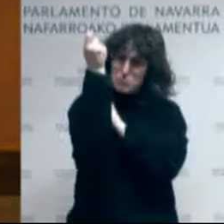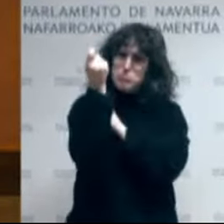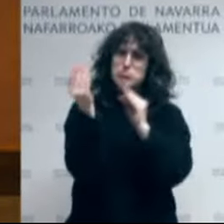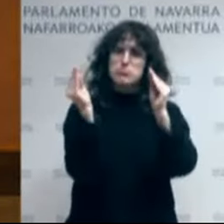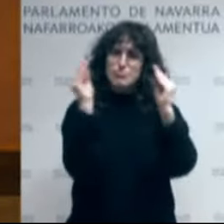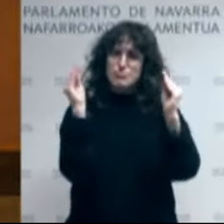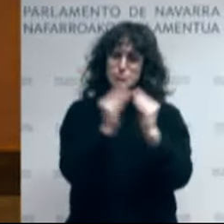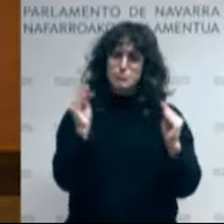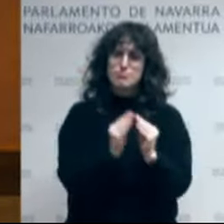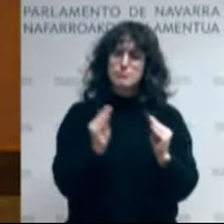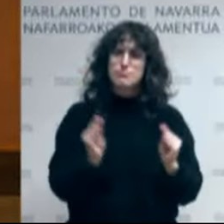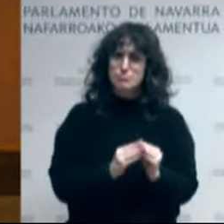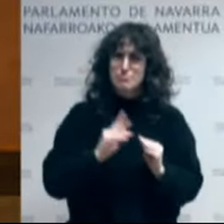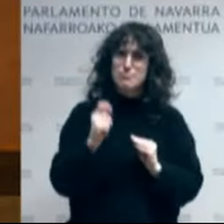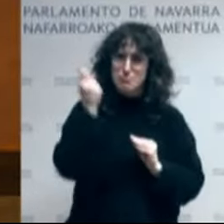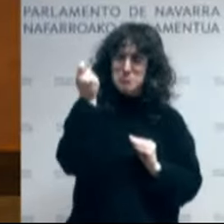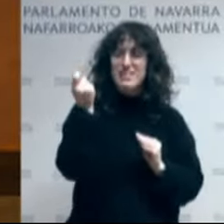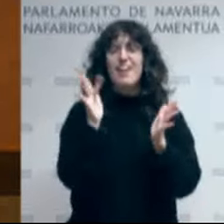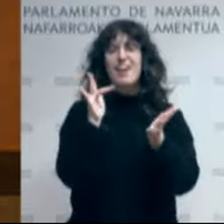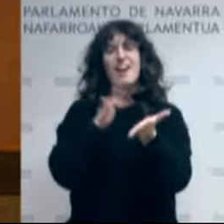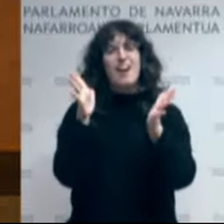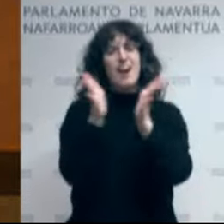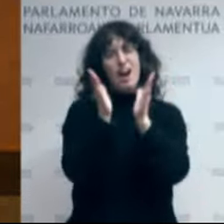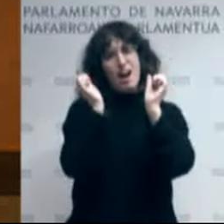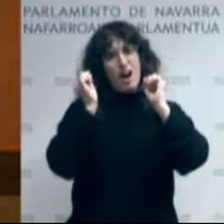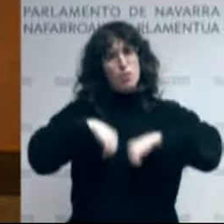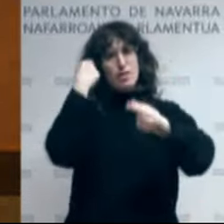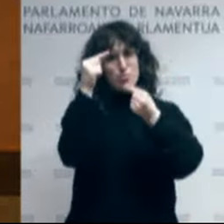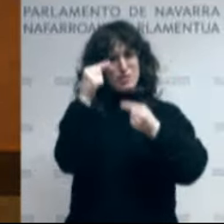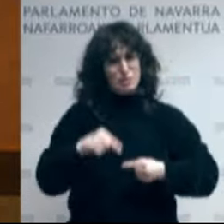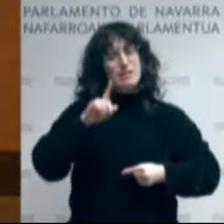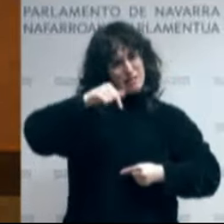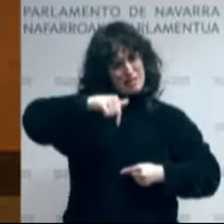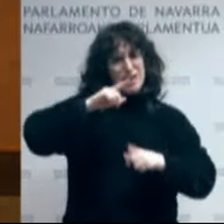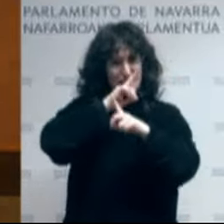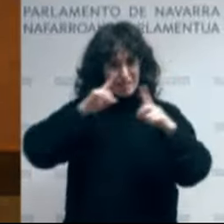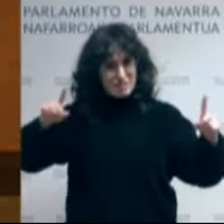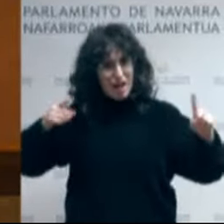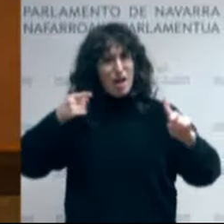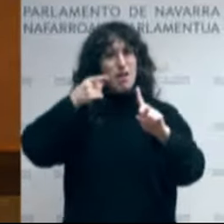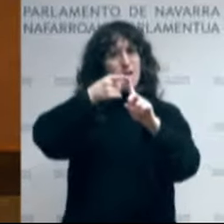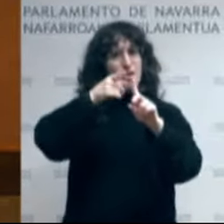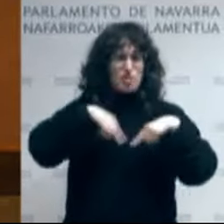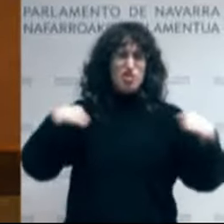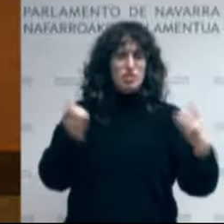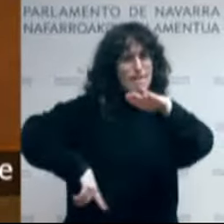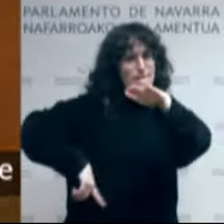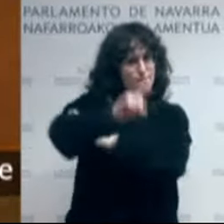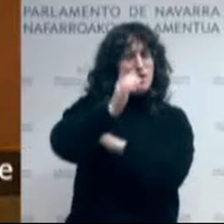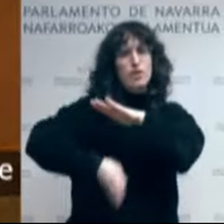y de alcanzar un acuerdo presupuestario también este año para poder seguir avanzando.